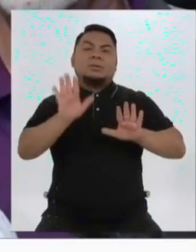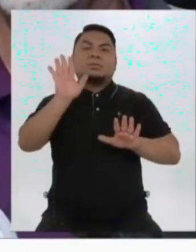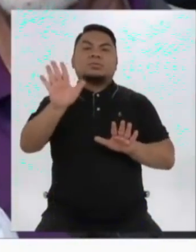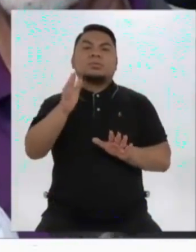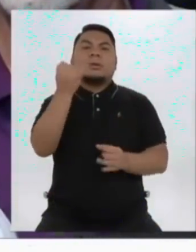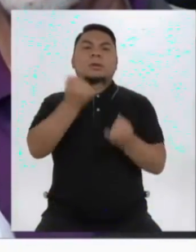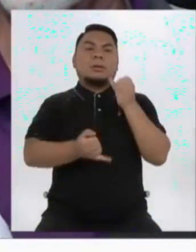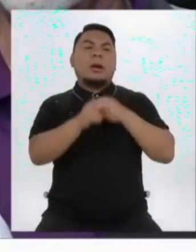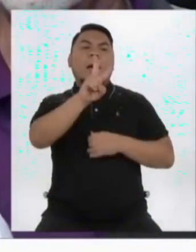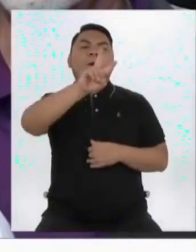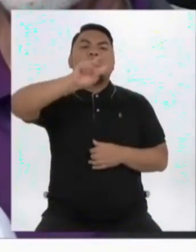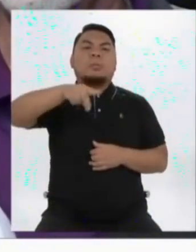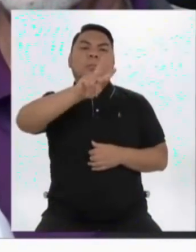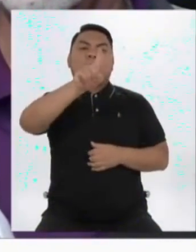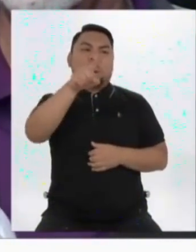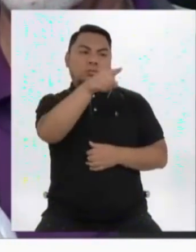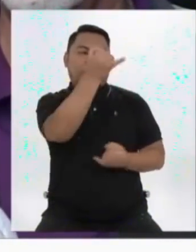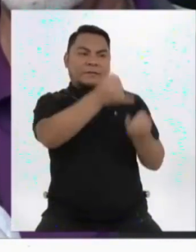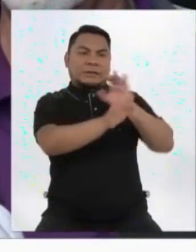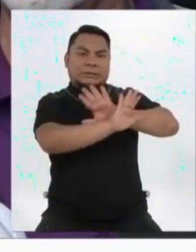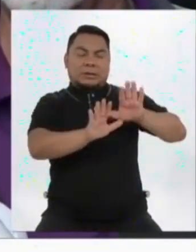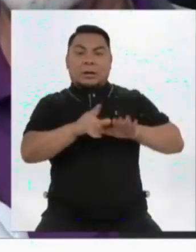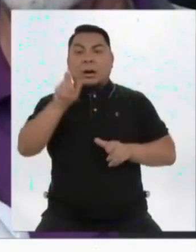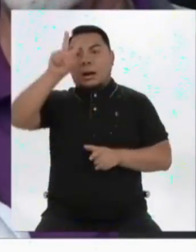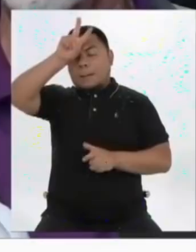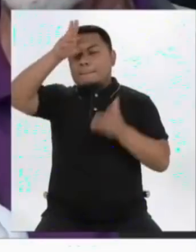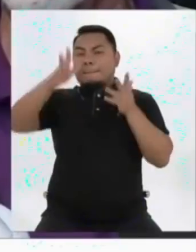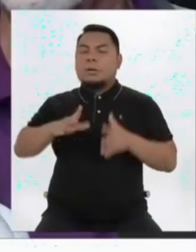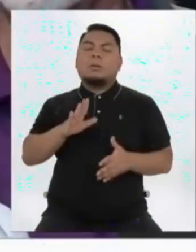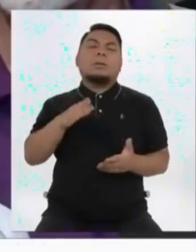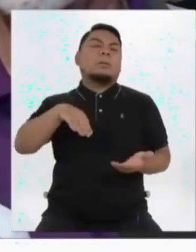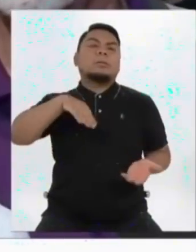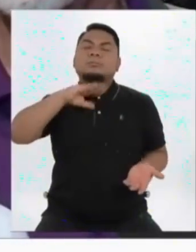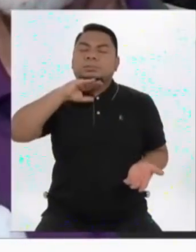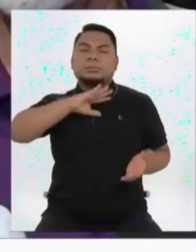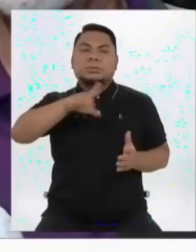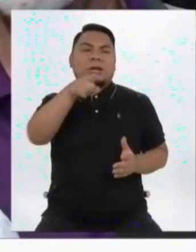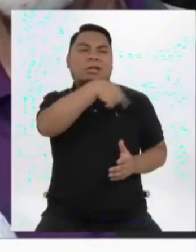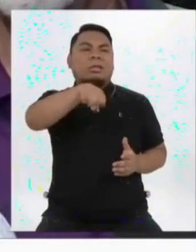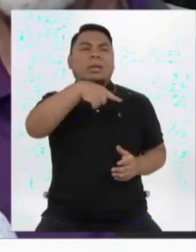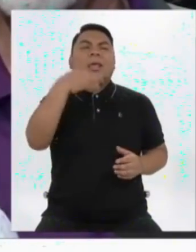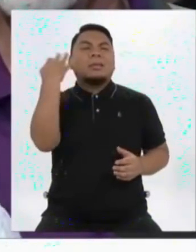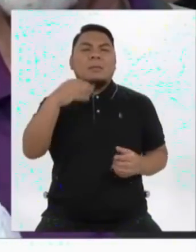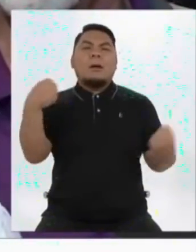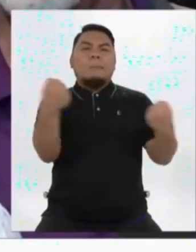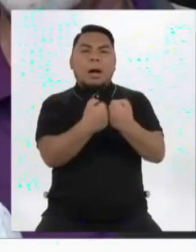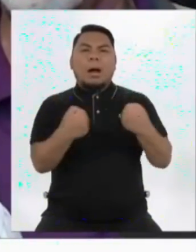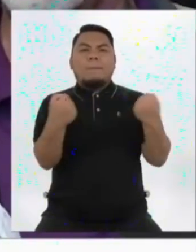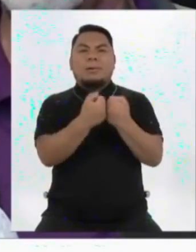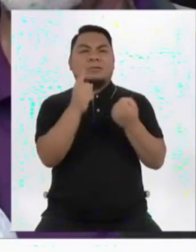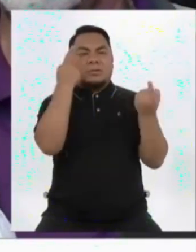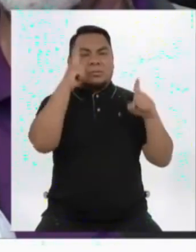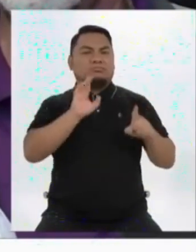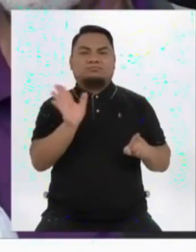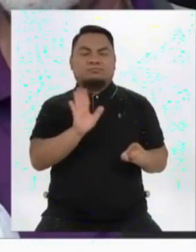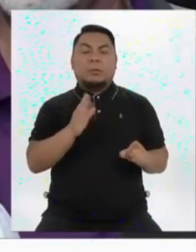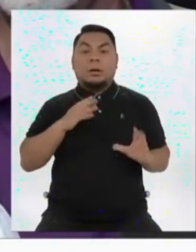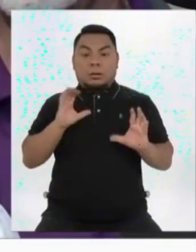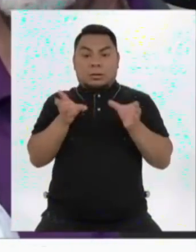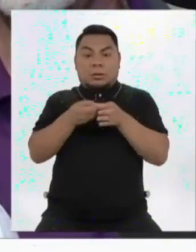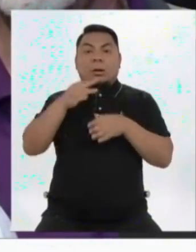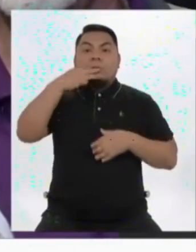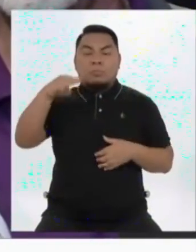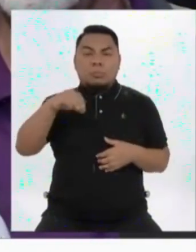2021. Los peruanos ya están hartos que los políticos se peleen y no se pongan de acuerdo. El Partido Morado, por lo tanto,